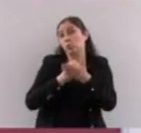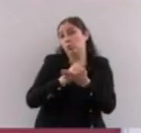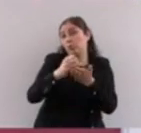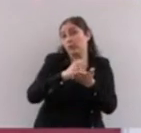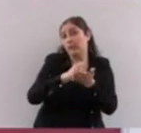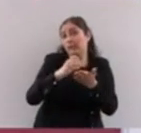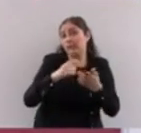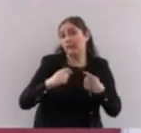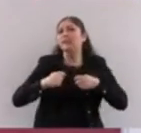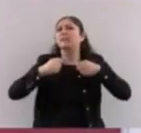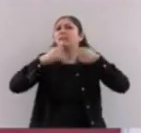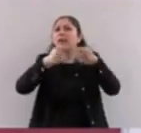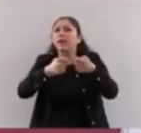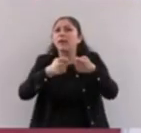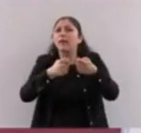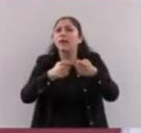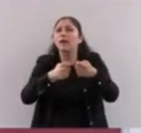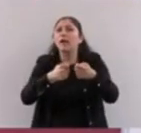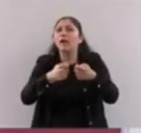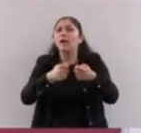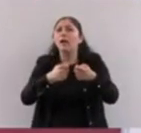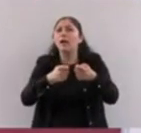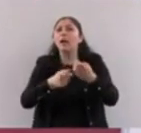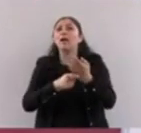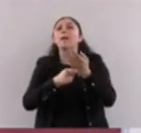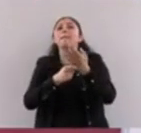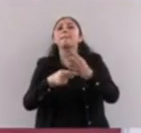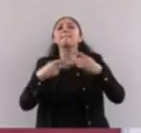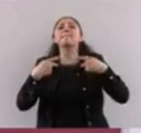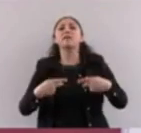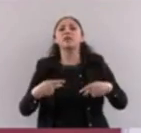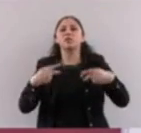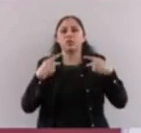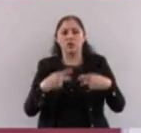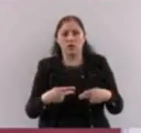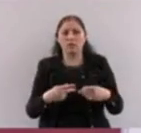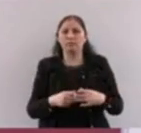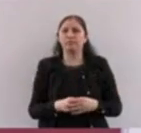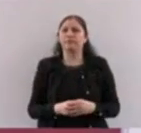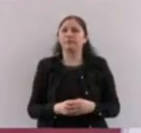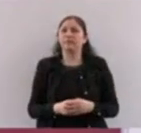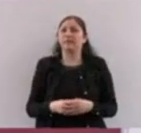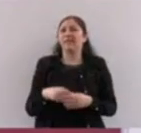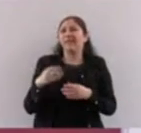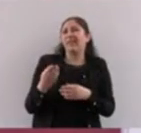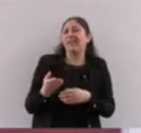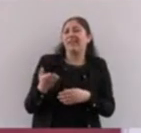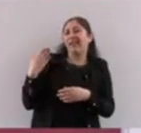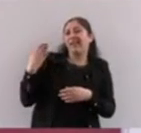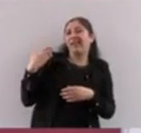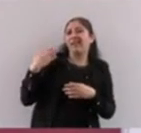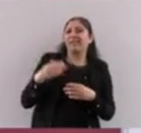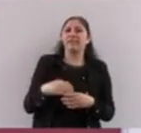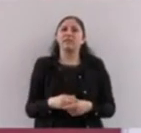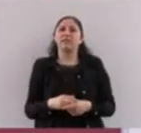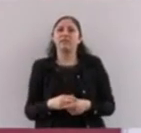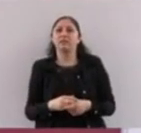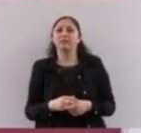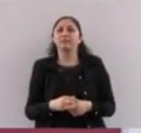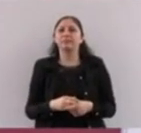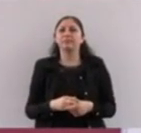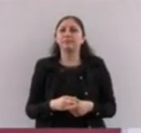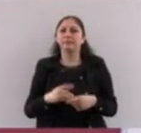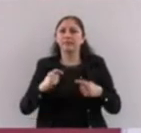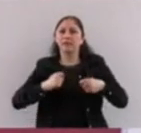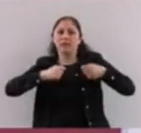recurso en efectivo. A la fecha, en municipios donde todavía no hay bancos, lo pagamos así.